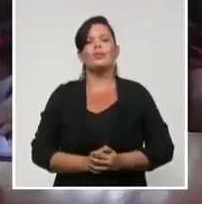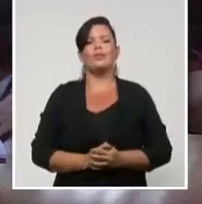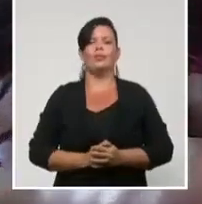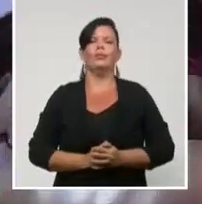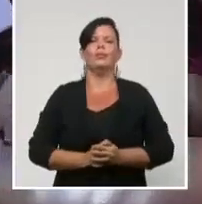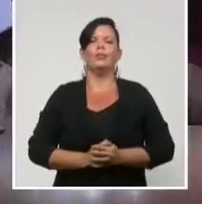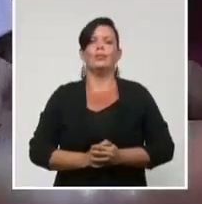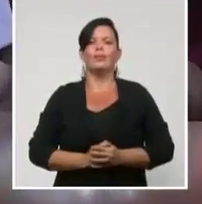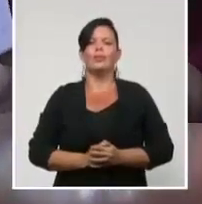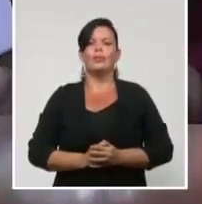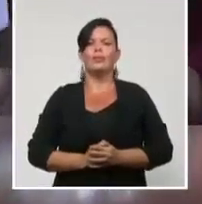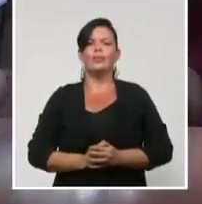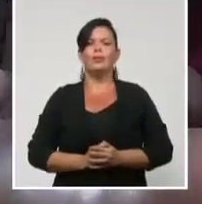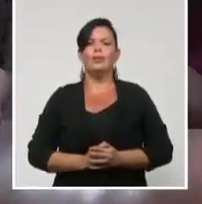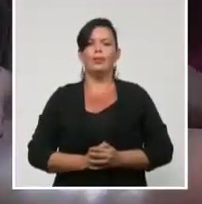Sistema Informativo de la Televisión Cubana.